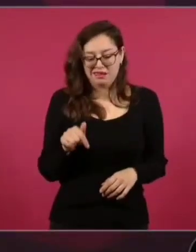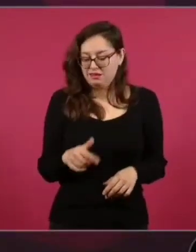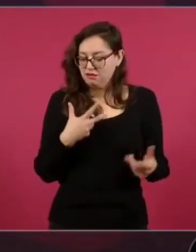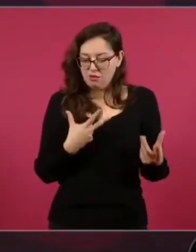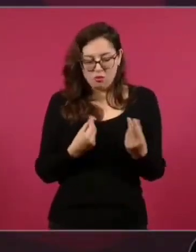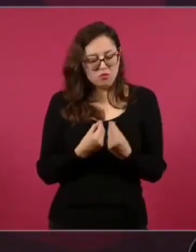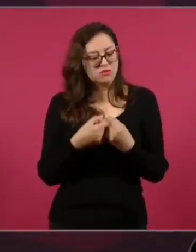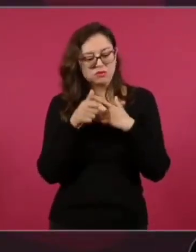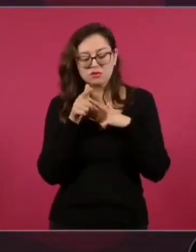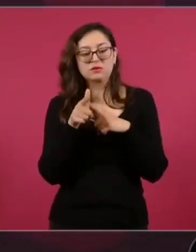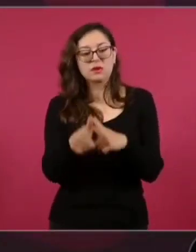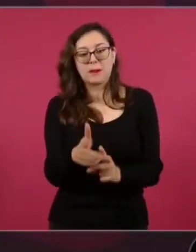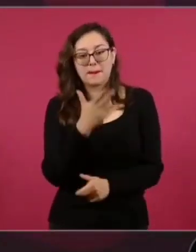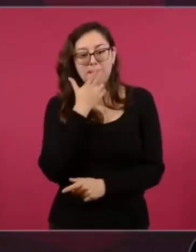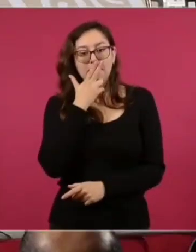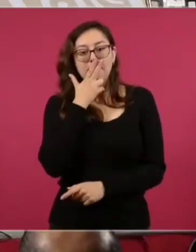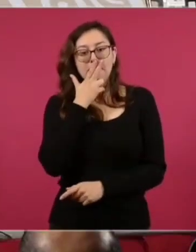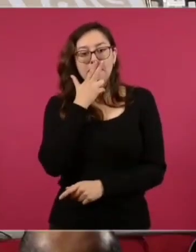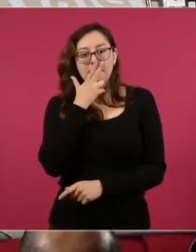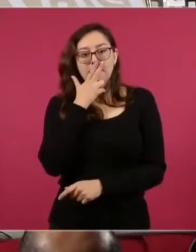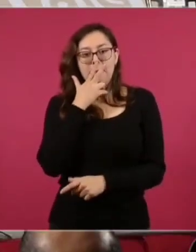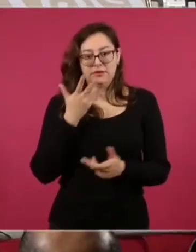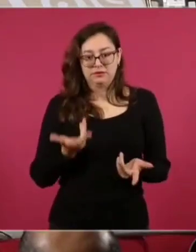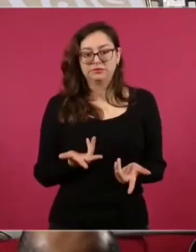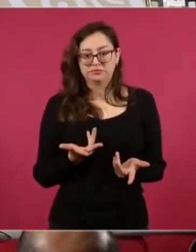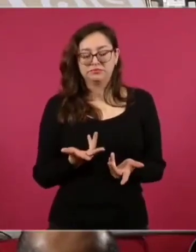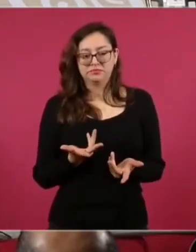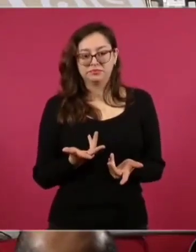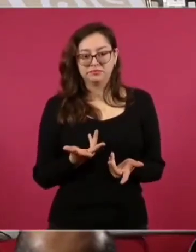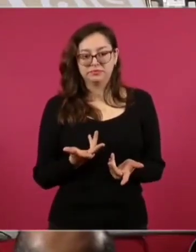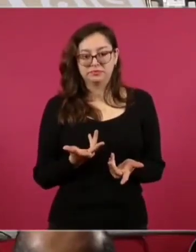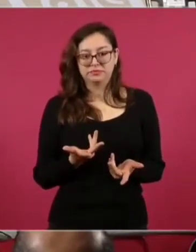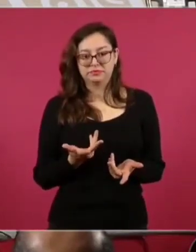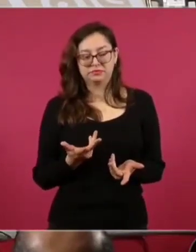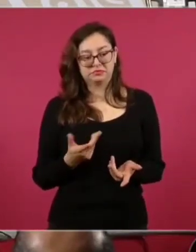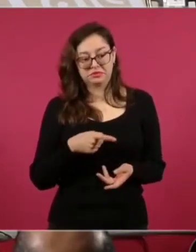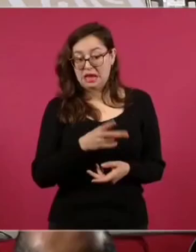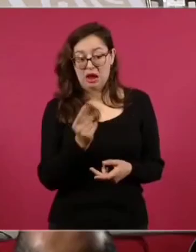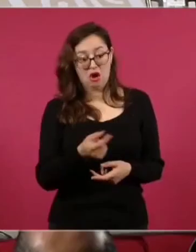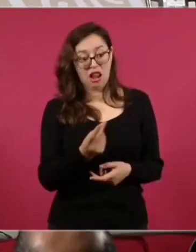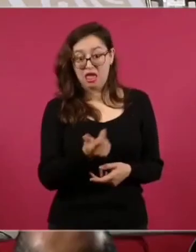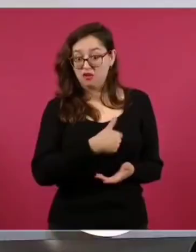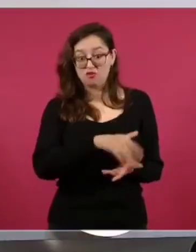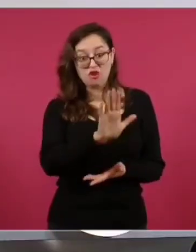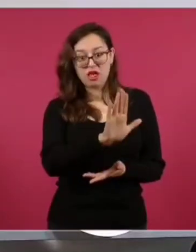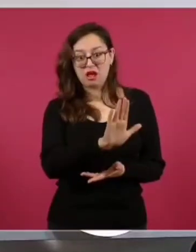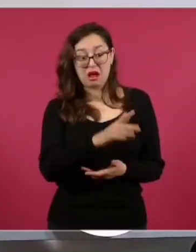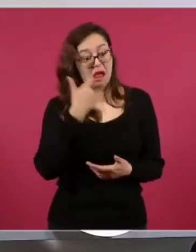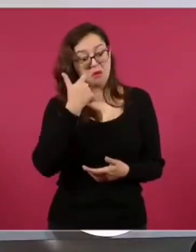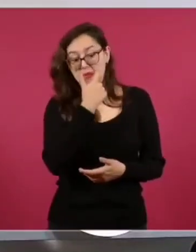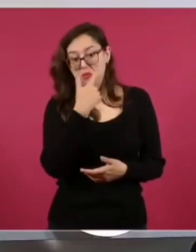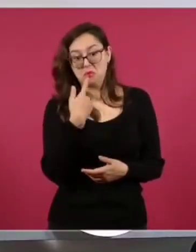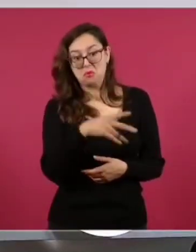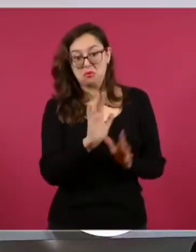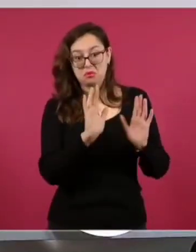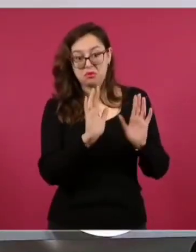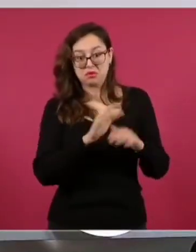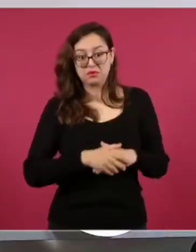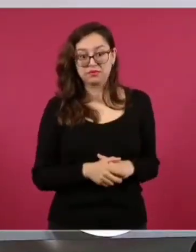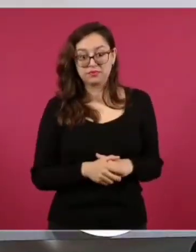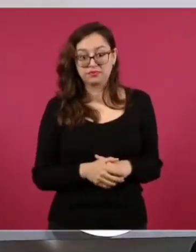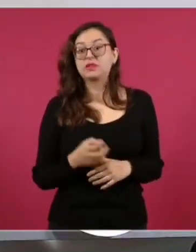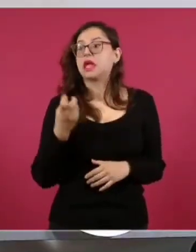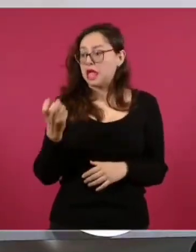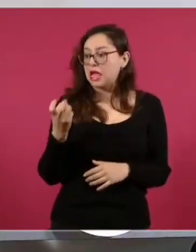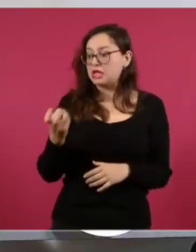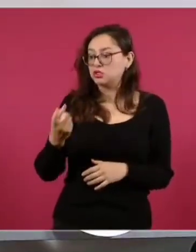terminando la adolescencia y ya se tienen que ir. Agüequen el ala. Vean qué hacen. Que eso es lo que queremos hacer